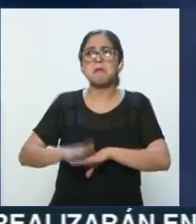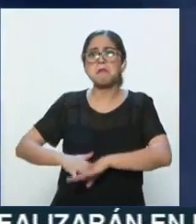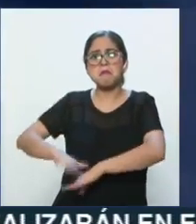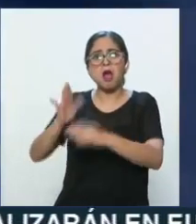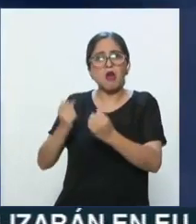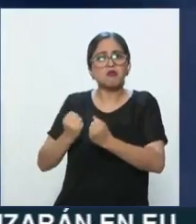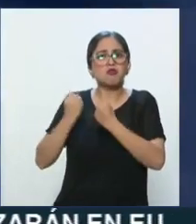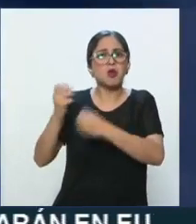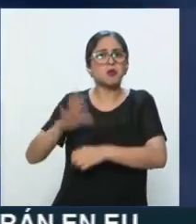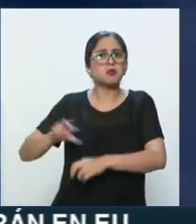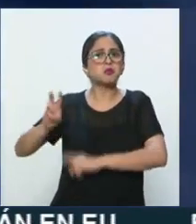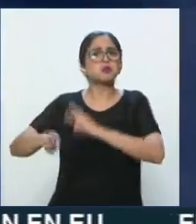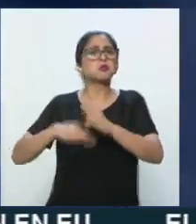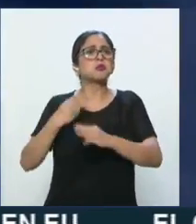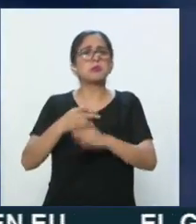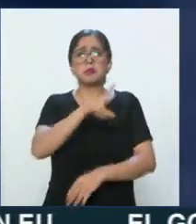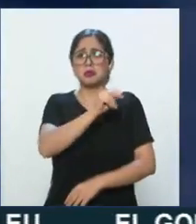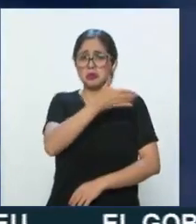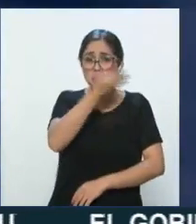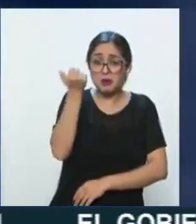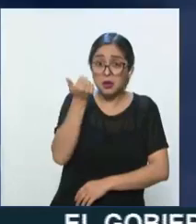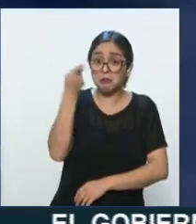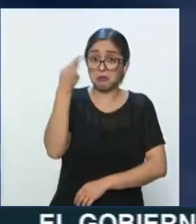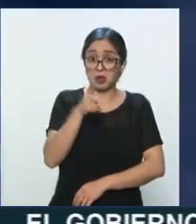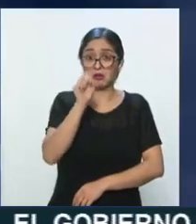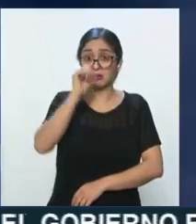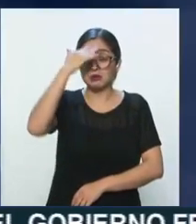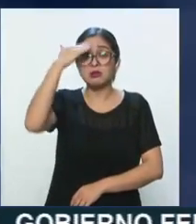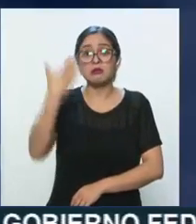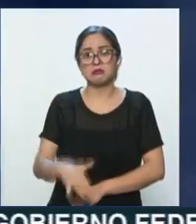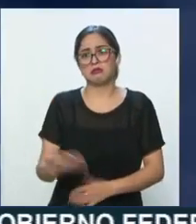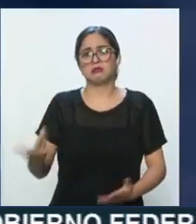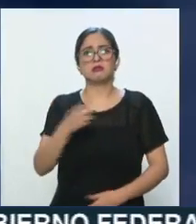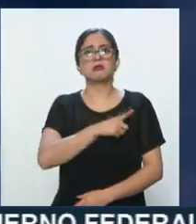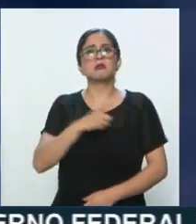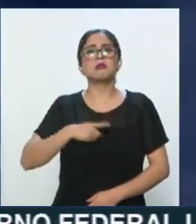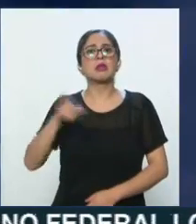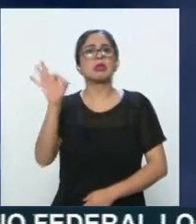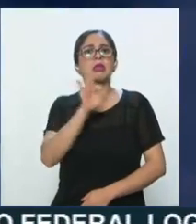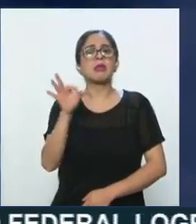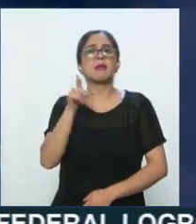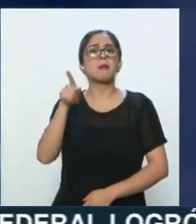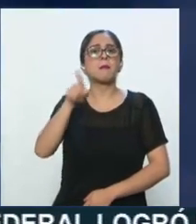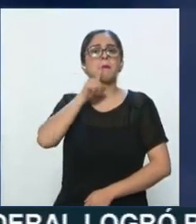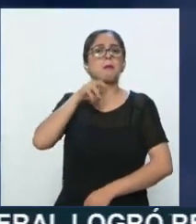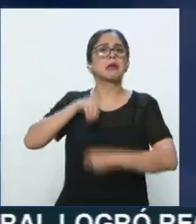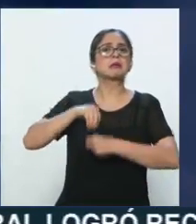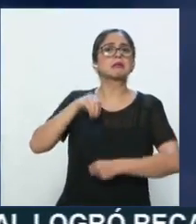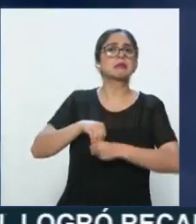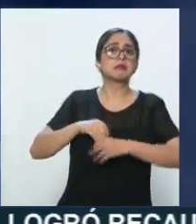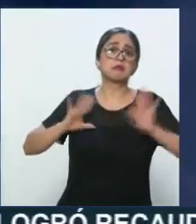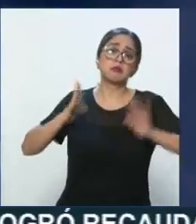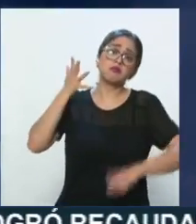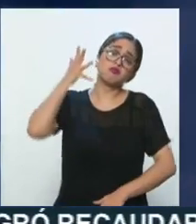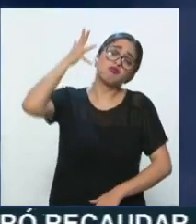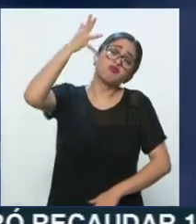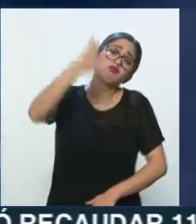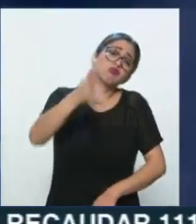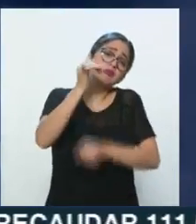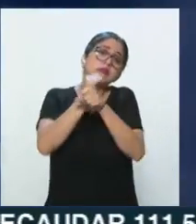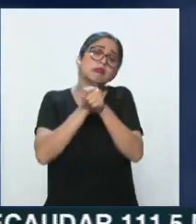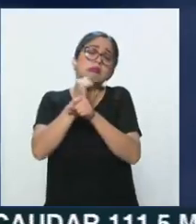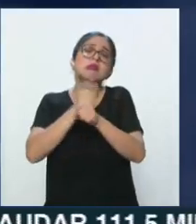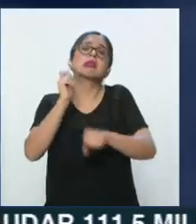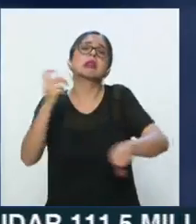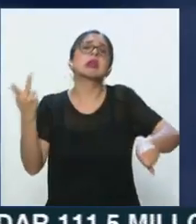enterara? Y pues si sabía, no actuar conforme a derecho lo haría cómplice o al menos encubridor. Ya veremos, ya veremos a dónde